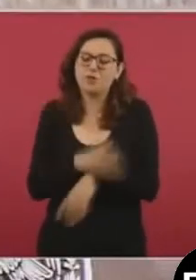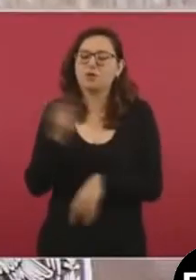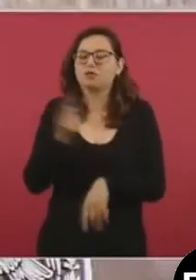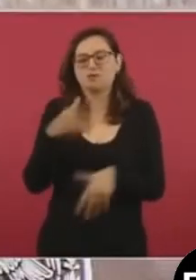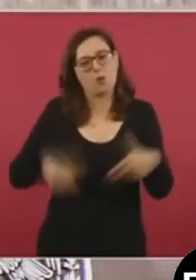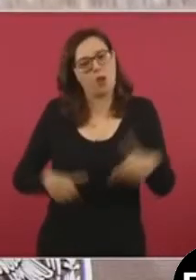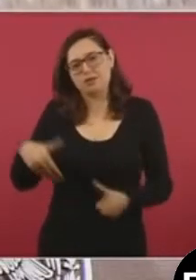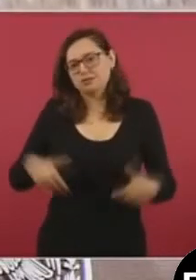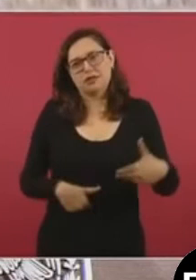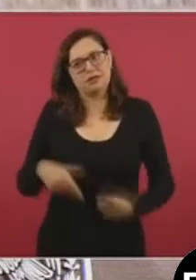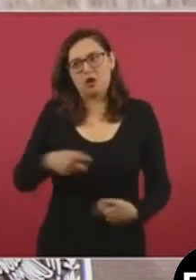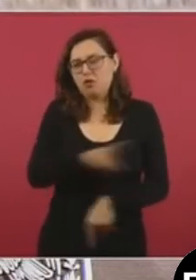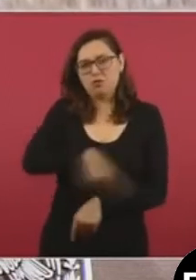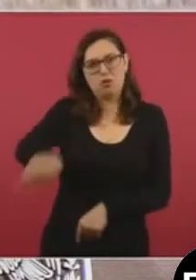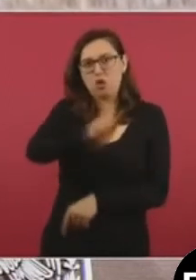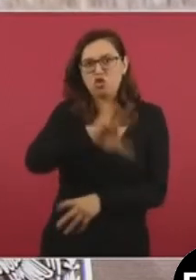en su contra.